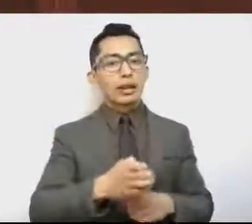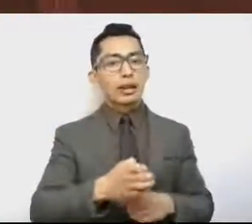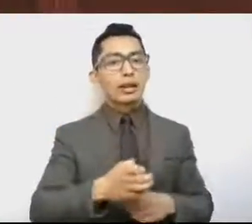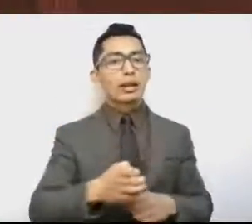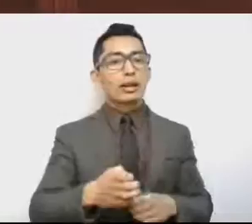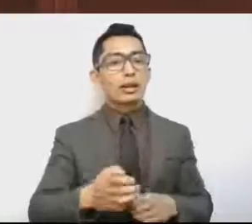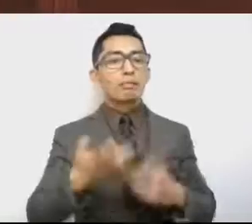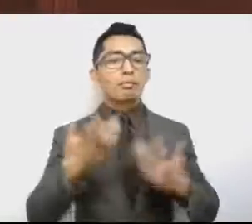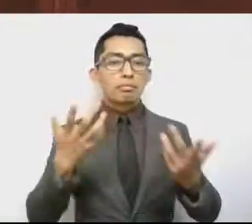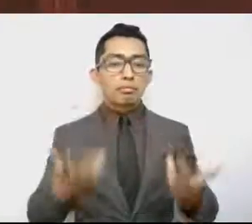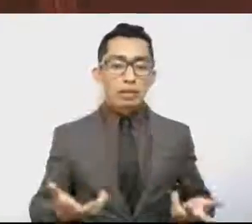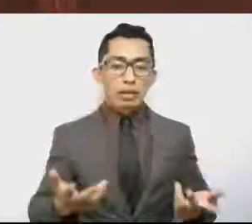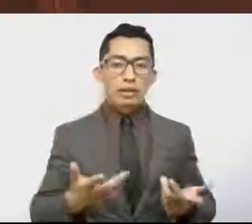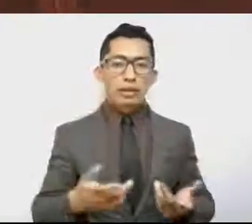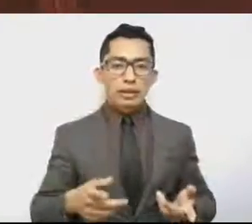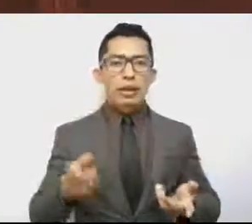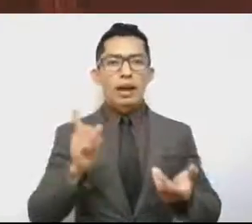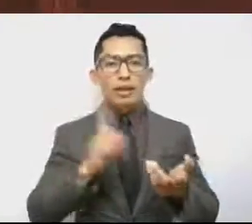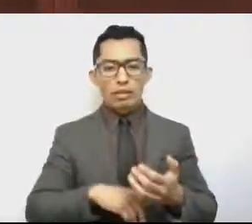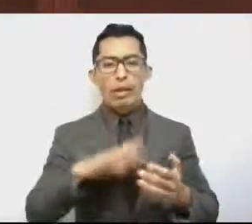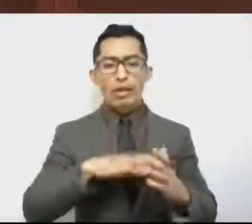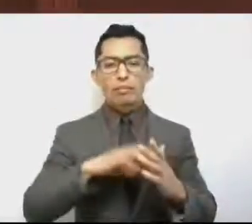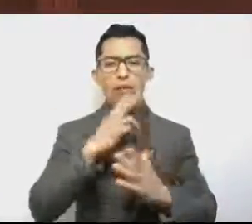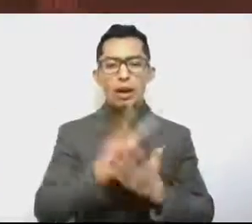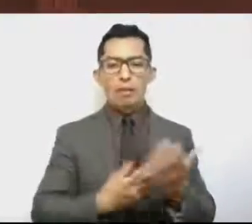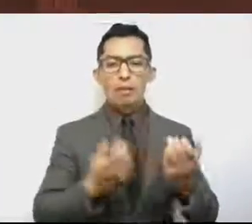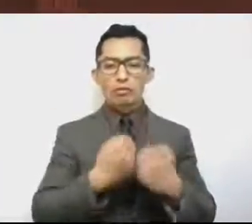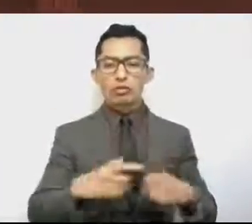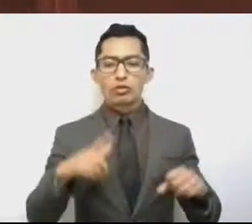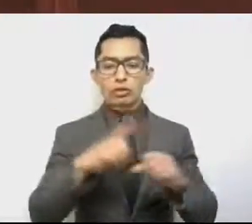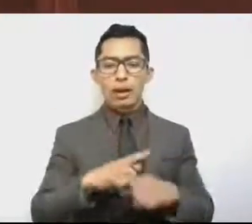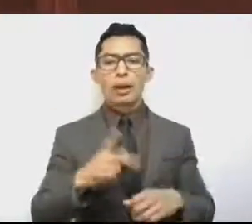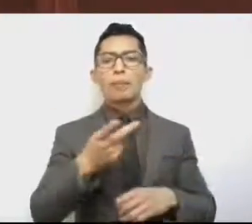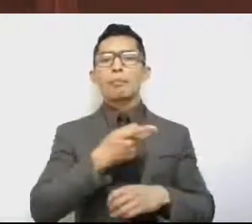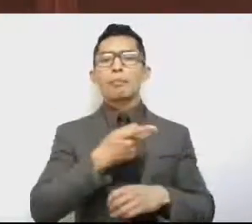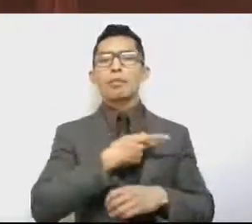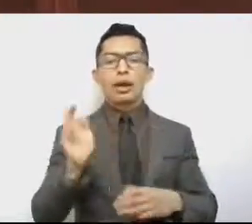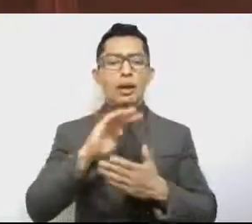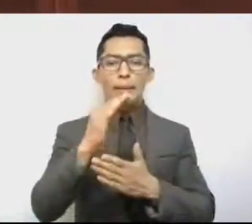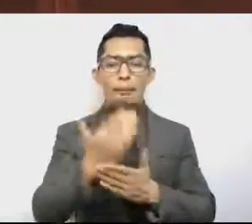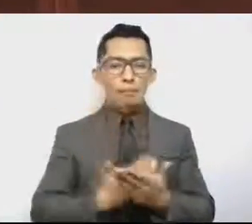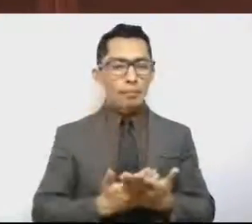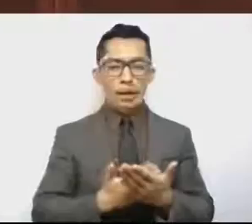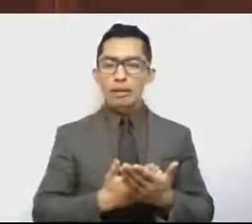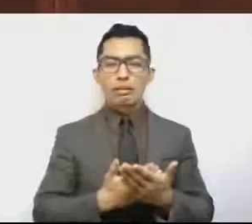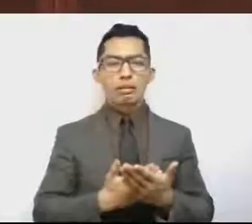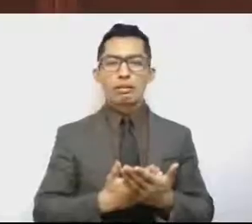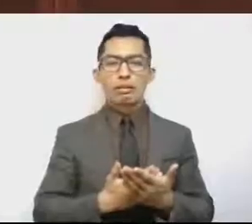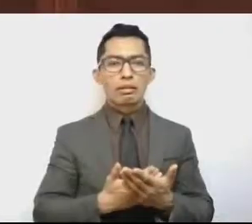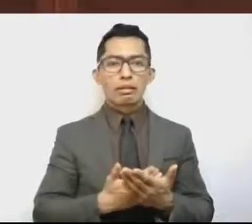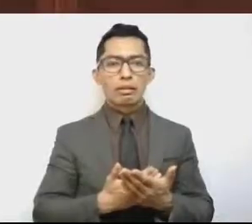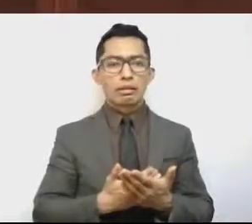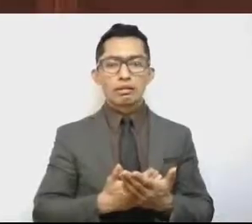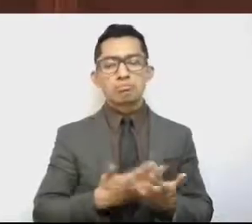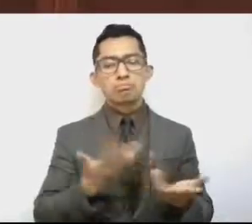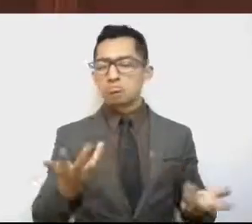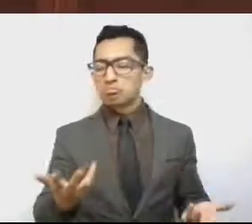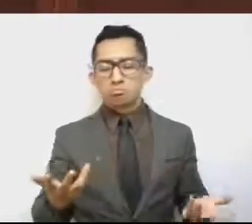a través de los distintos programas sociales, la pobreza no se ha disminuido en los diferentes